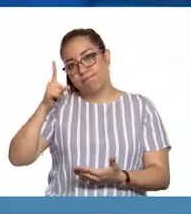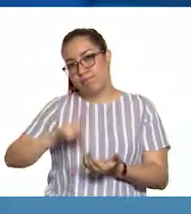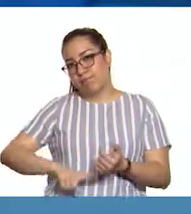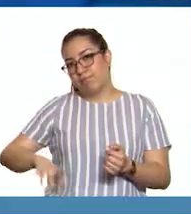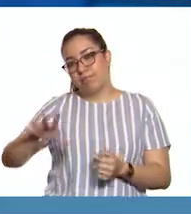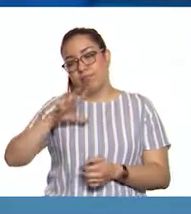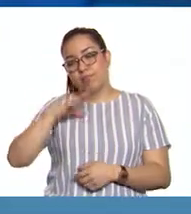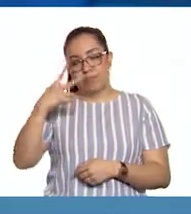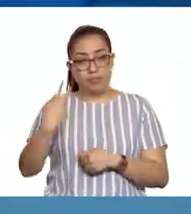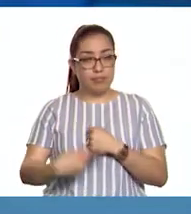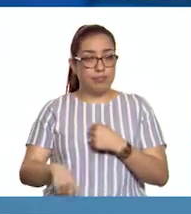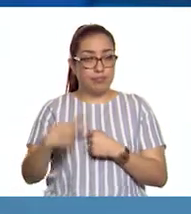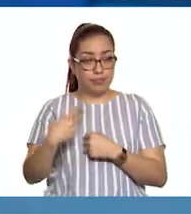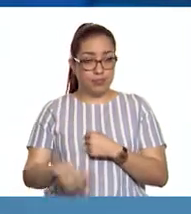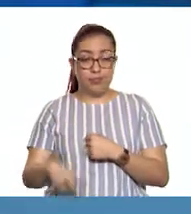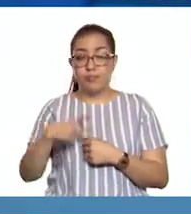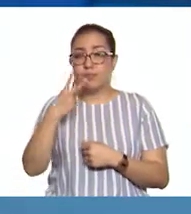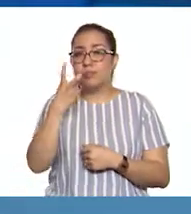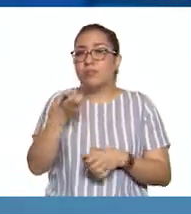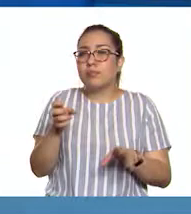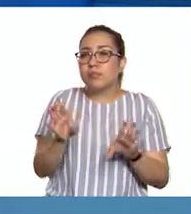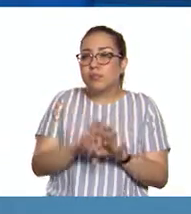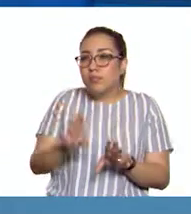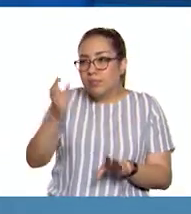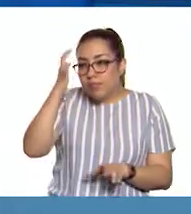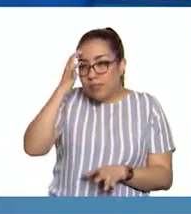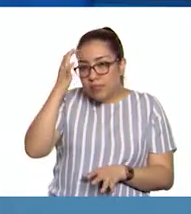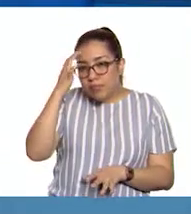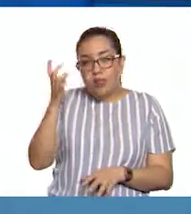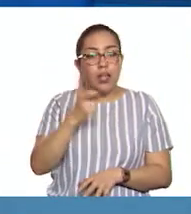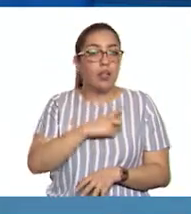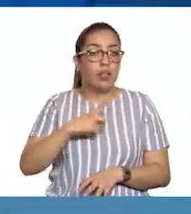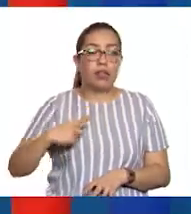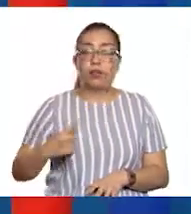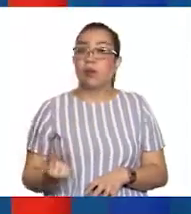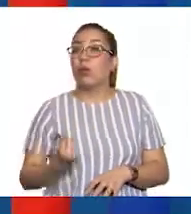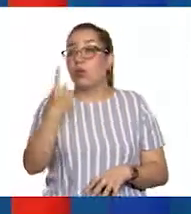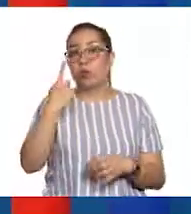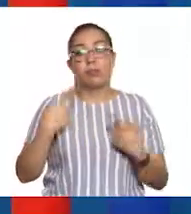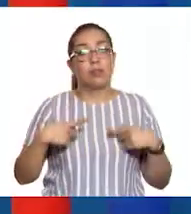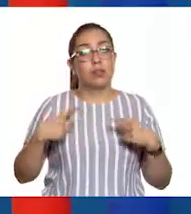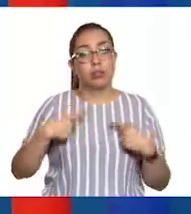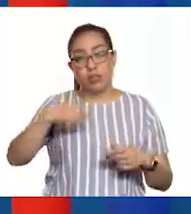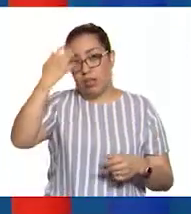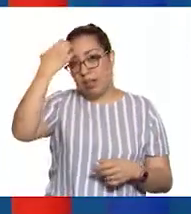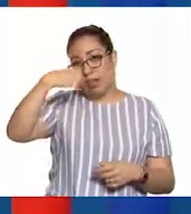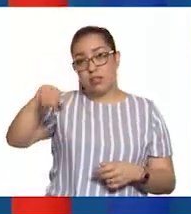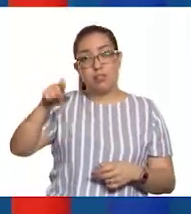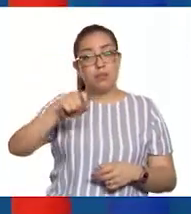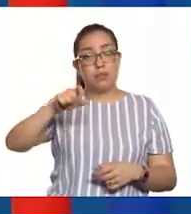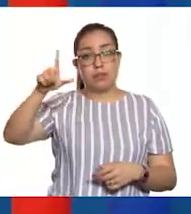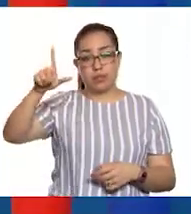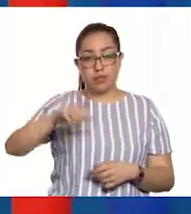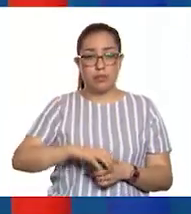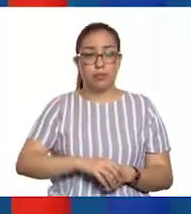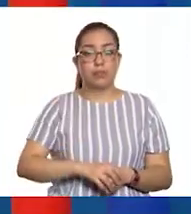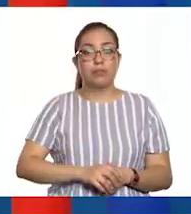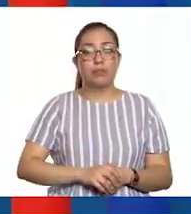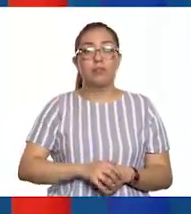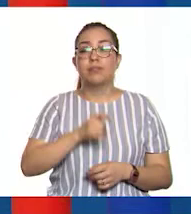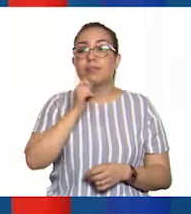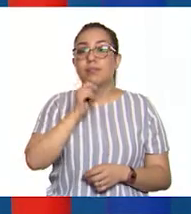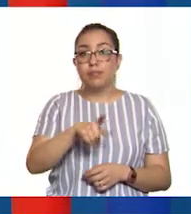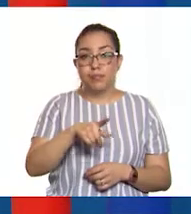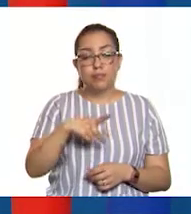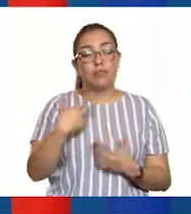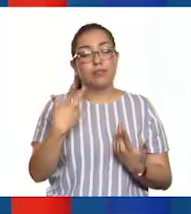que para reconocerlos se requiere de una persona experta. Exacto. Y no olvidemos la forma de cultivar a